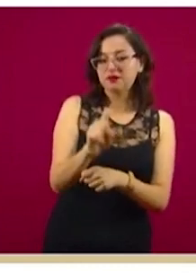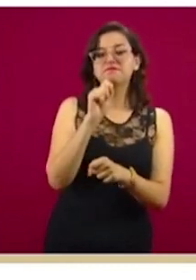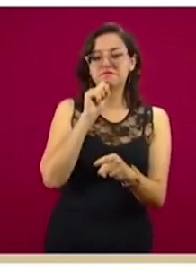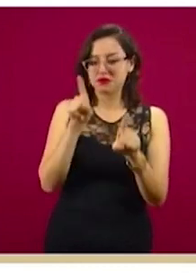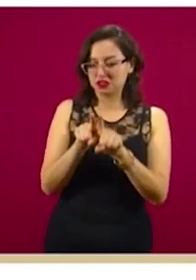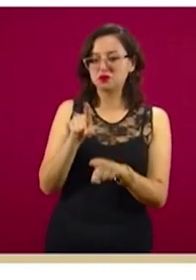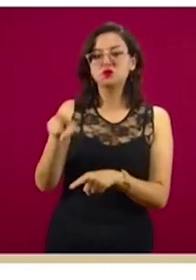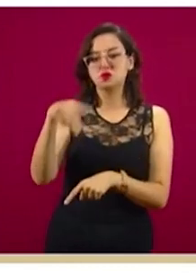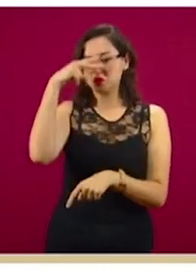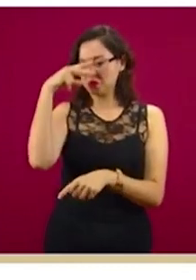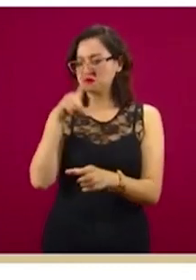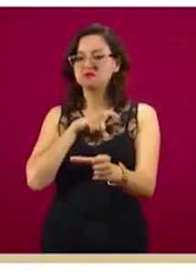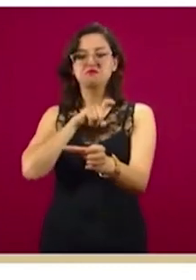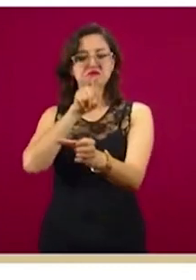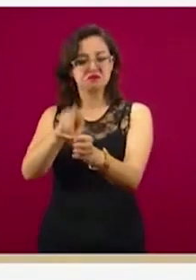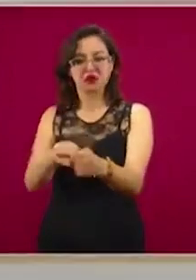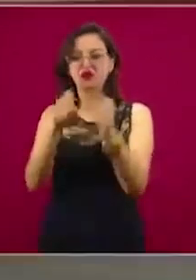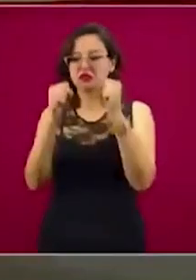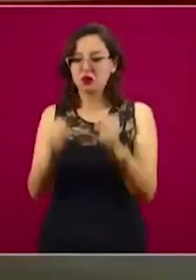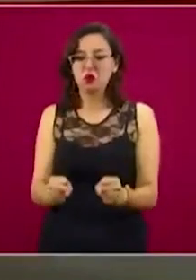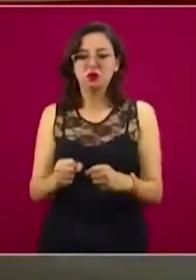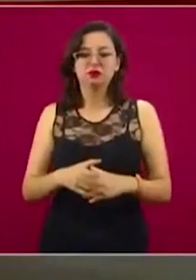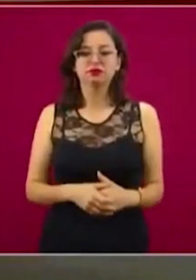México será partícipe de esta. La siguiente.